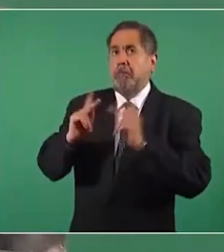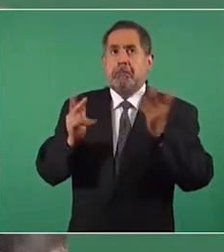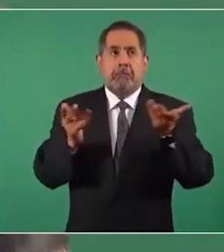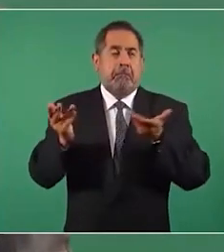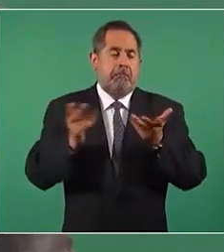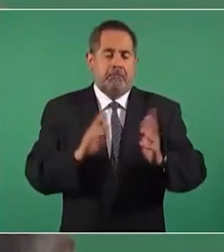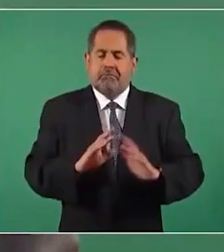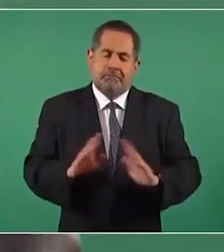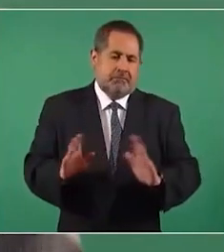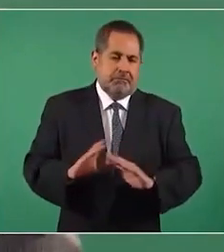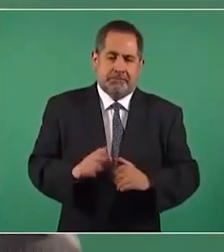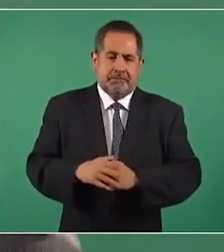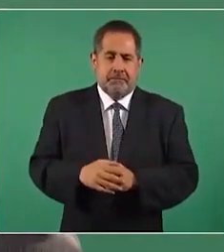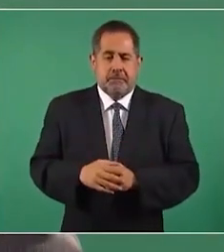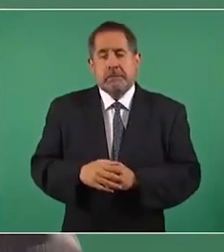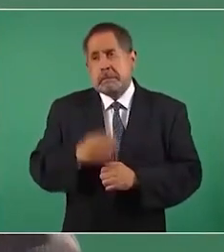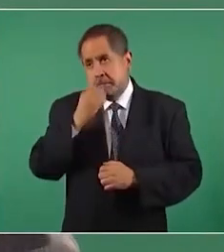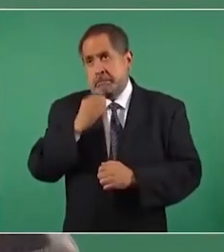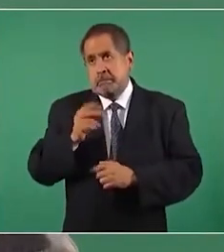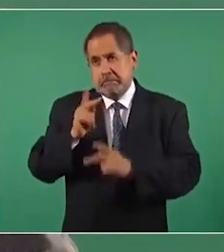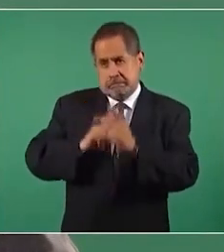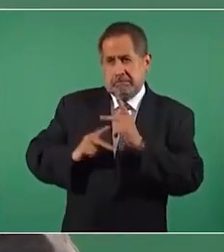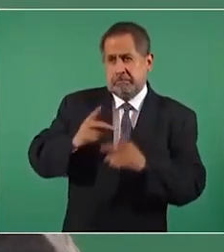contratando deuda.